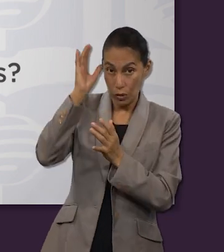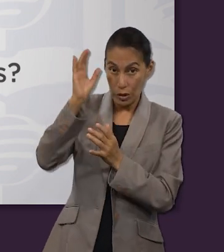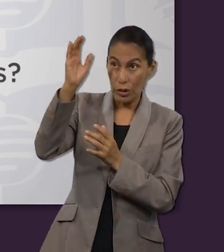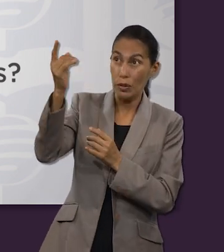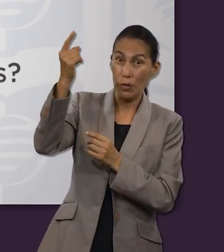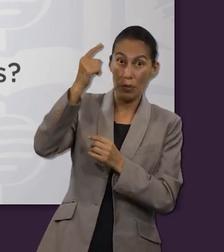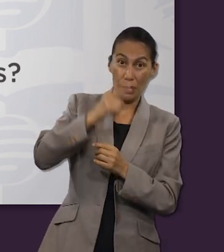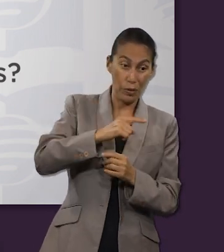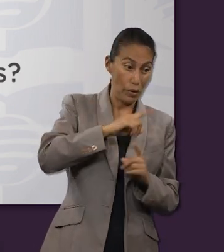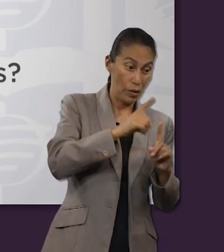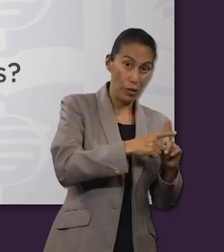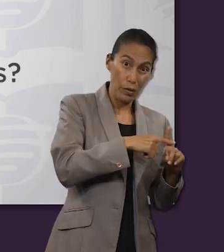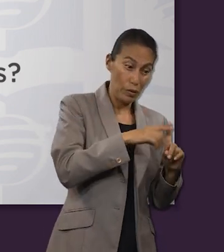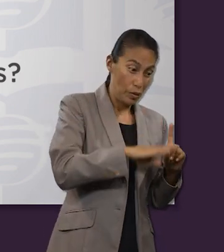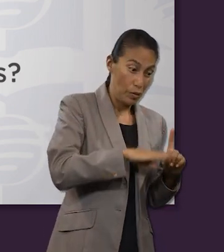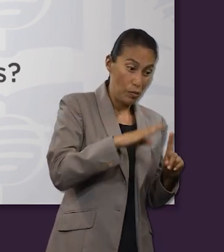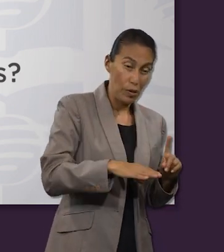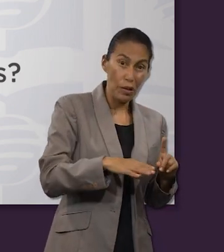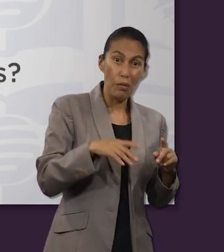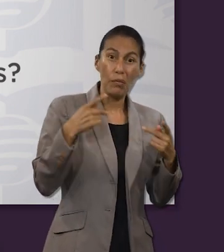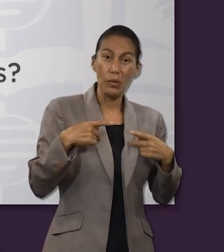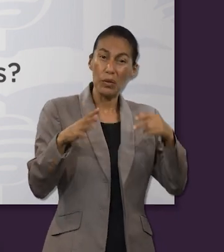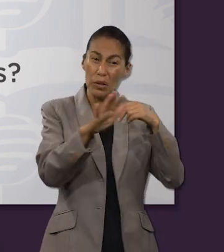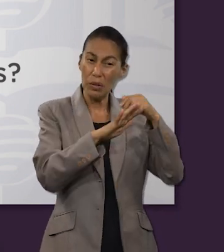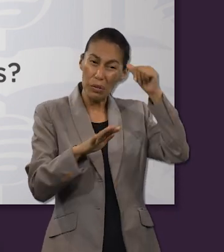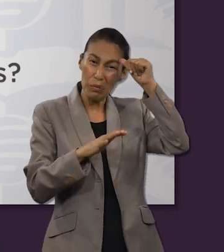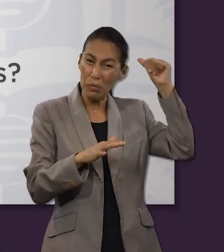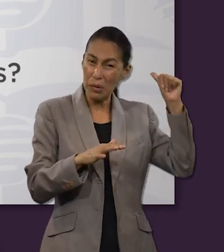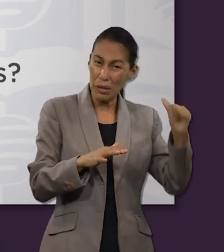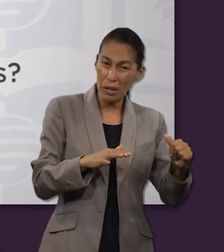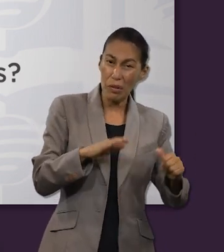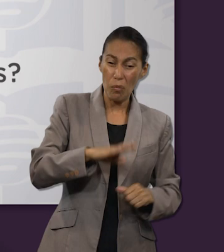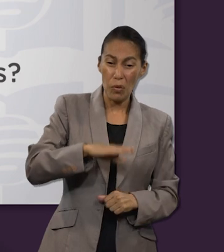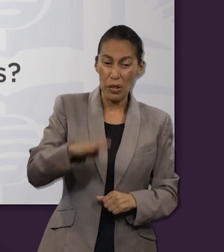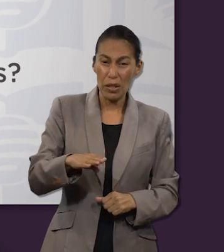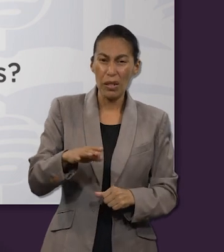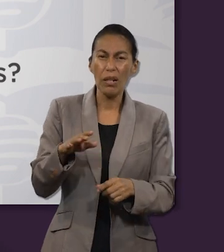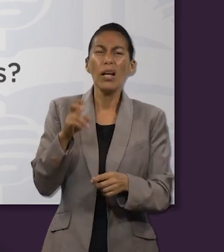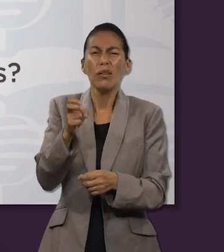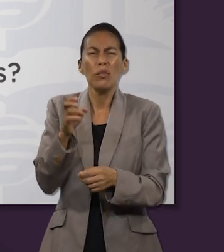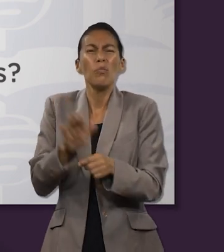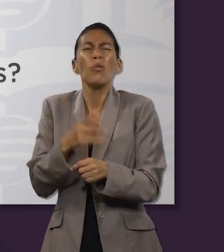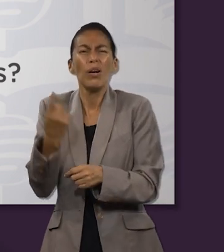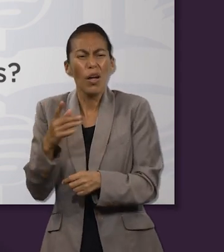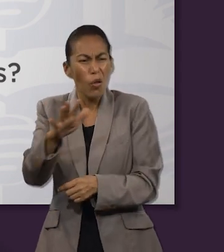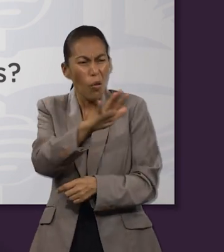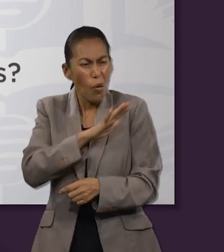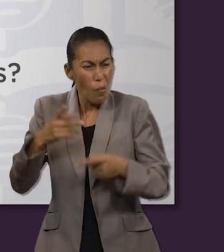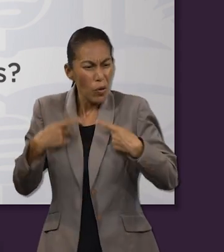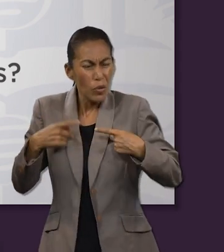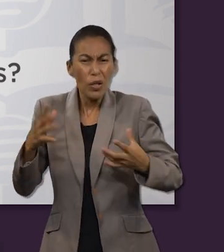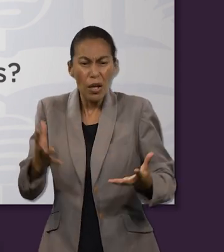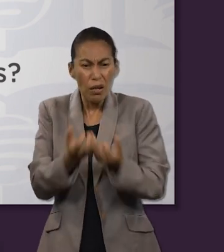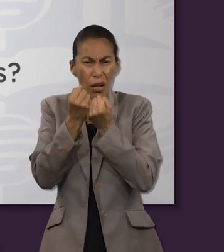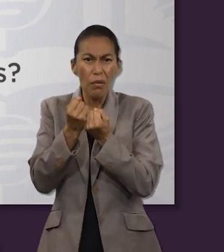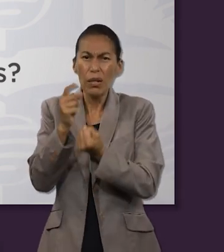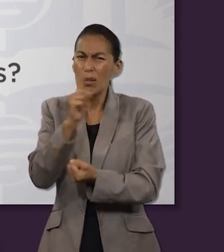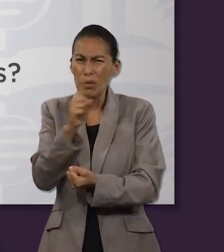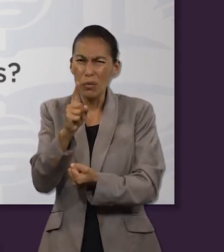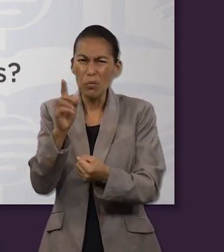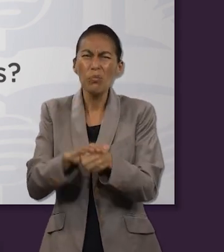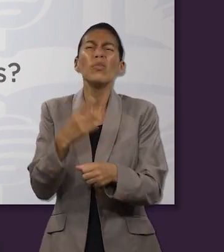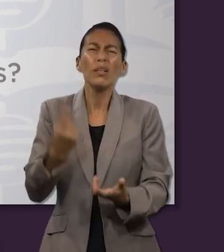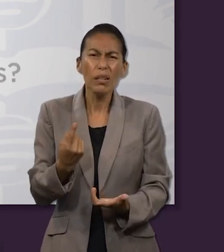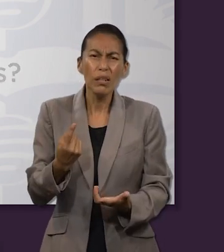es si Cristo murió por los pecados del mundo entero, ¿por qué no todos serán